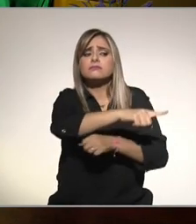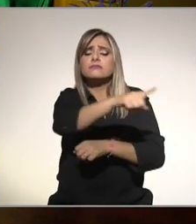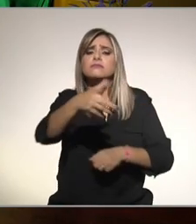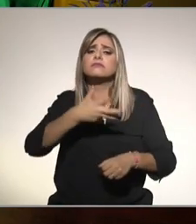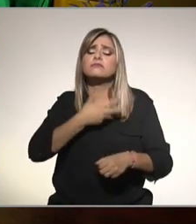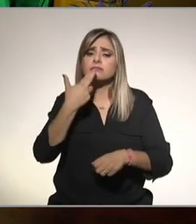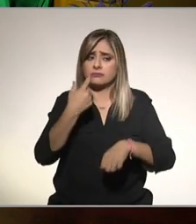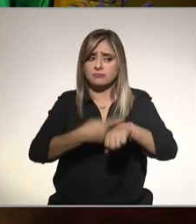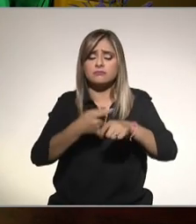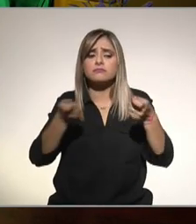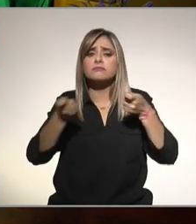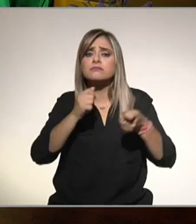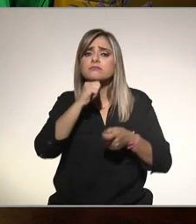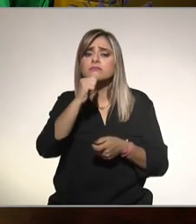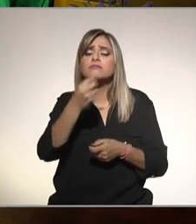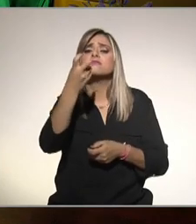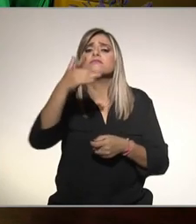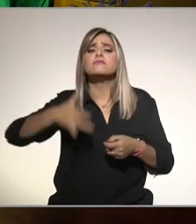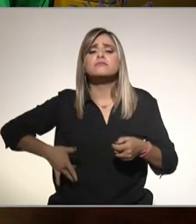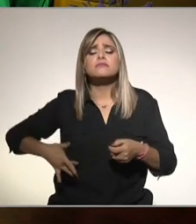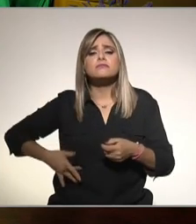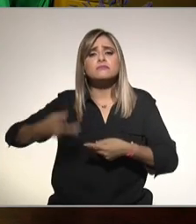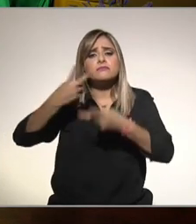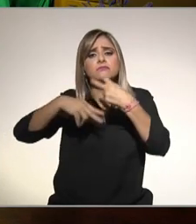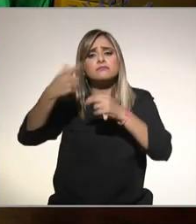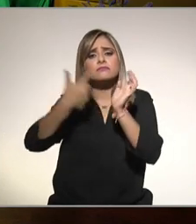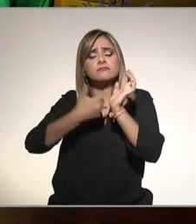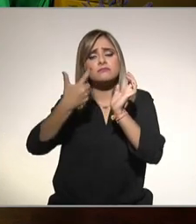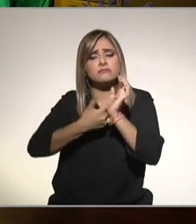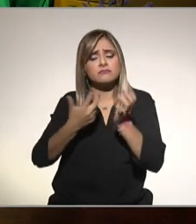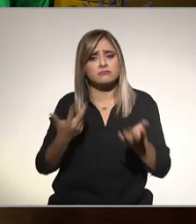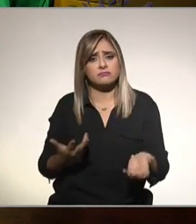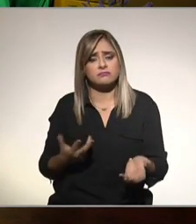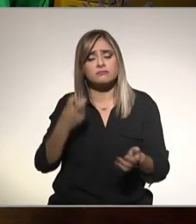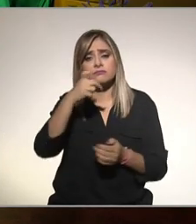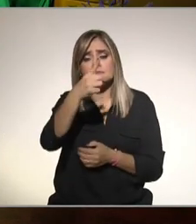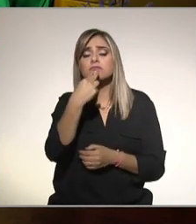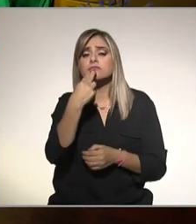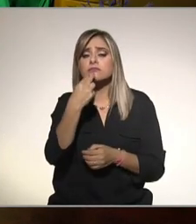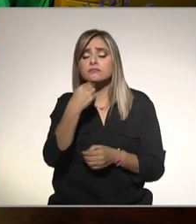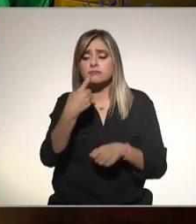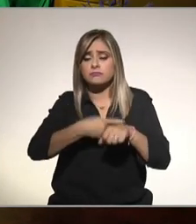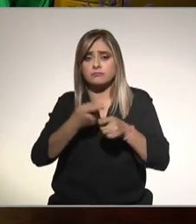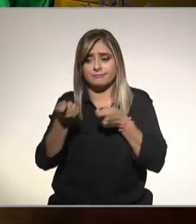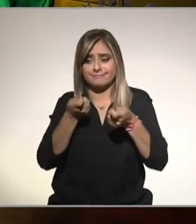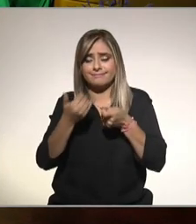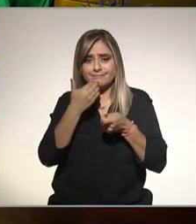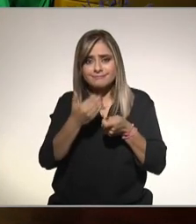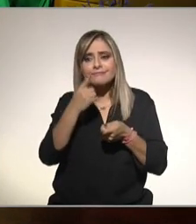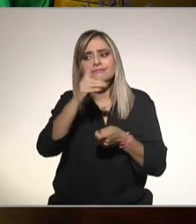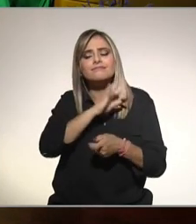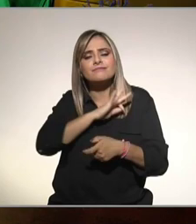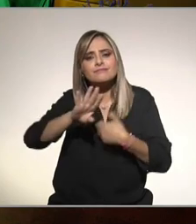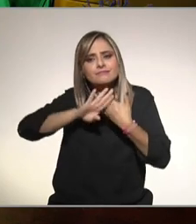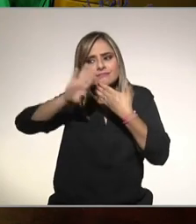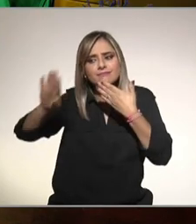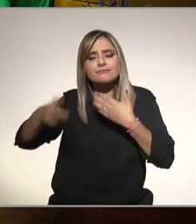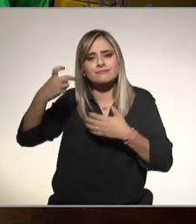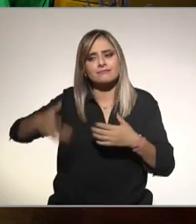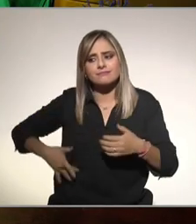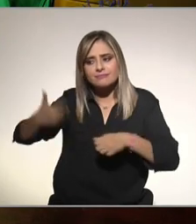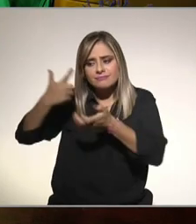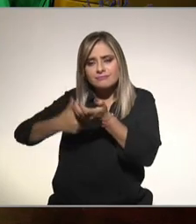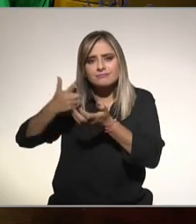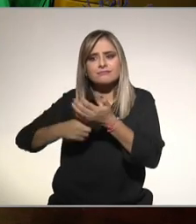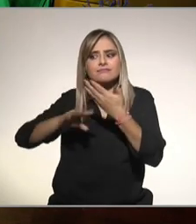con diabetes que si ustedes tienen las riendas cortas sobre su diabetes la tienen bien controlada pueden evitar otras complicaciones como muchas